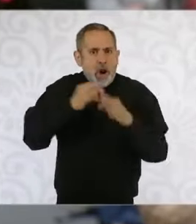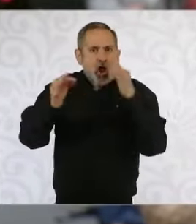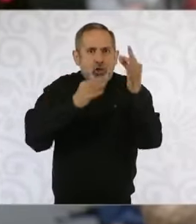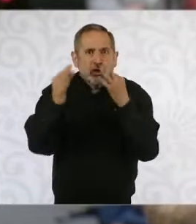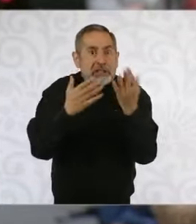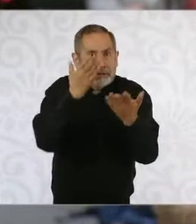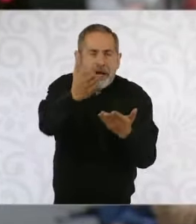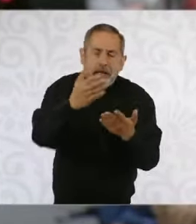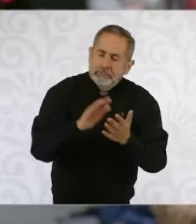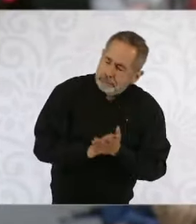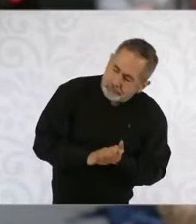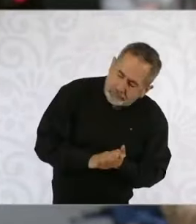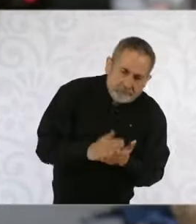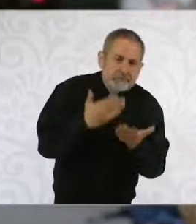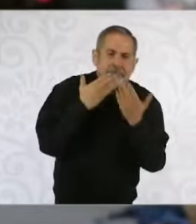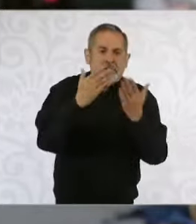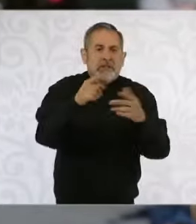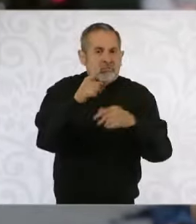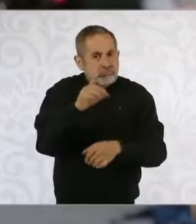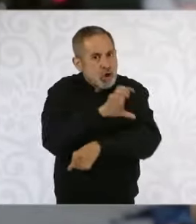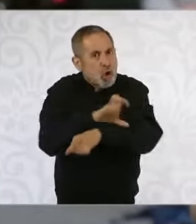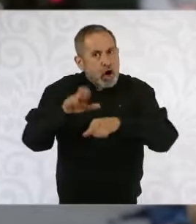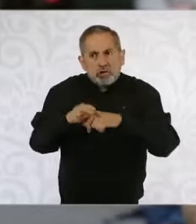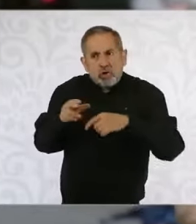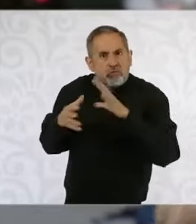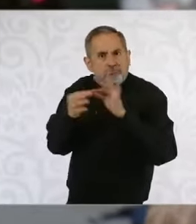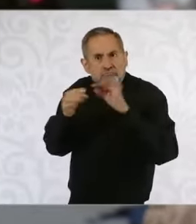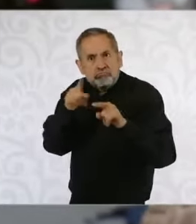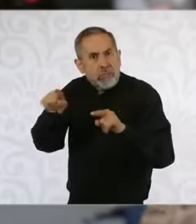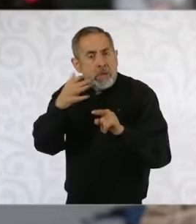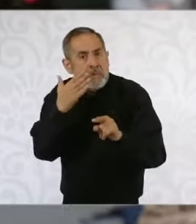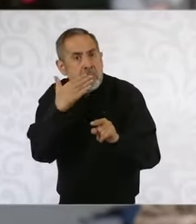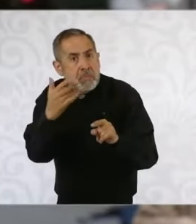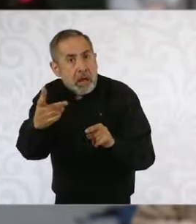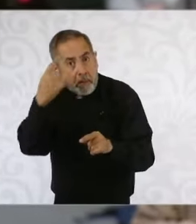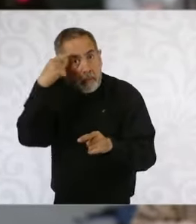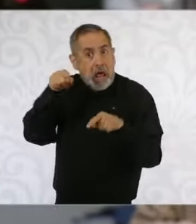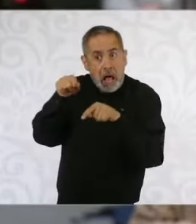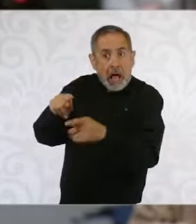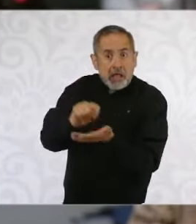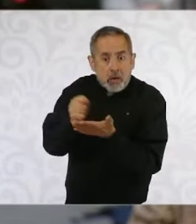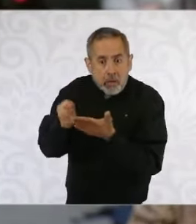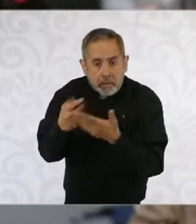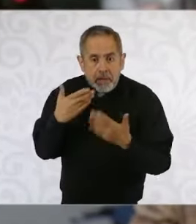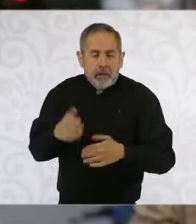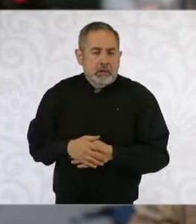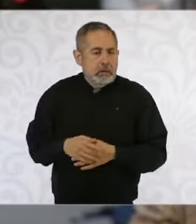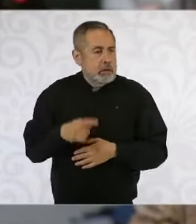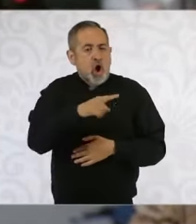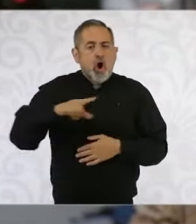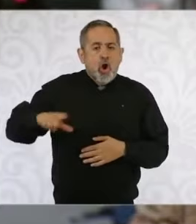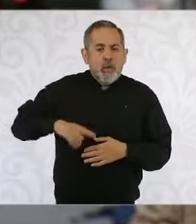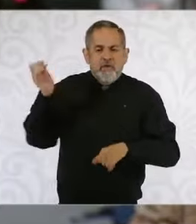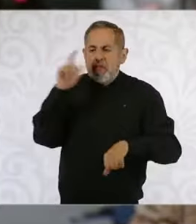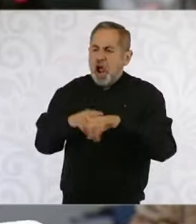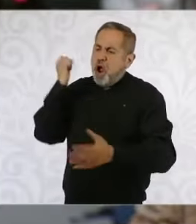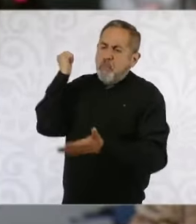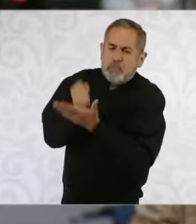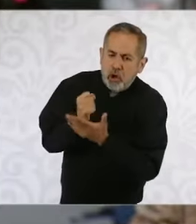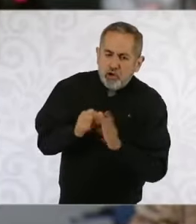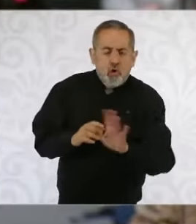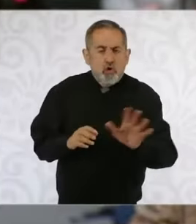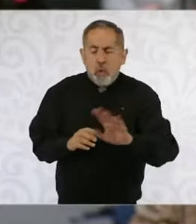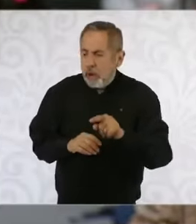y ciertamente se habla de esa coordinación, no solamente de imposición por parte del gobierno federal, sino de la